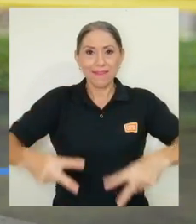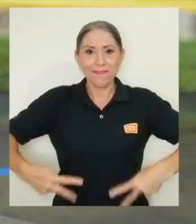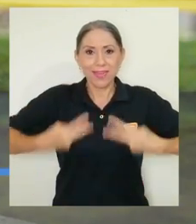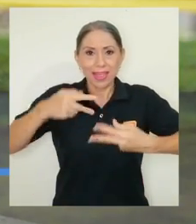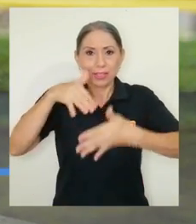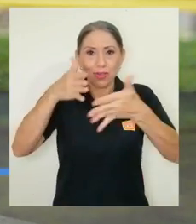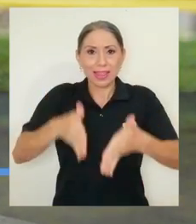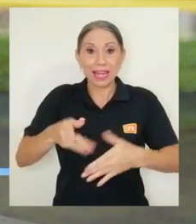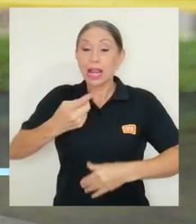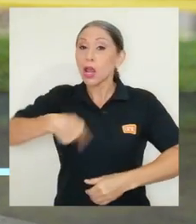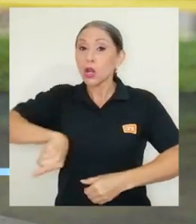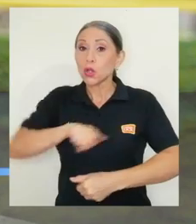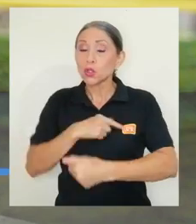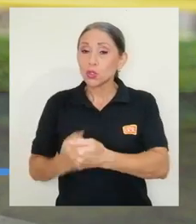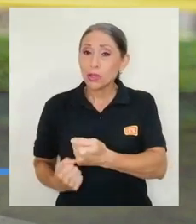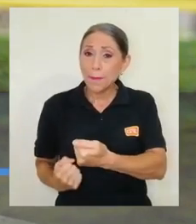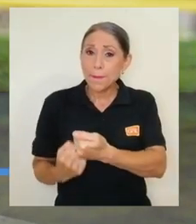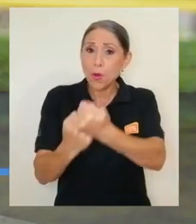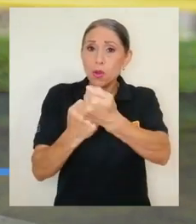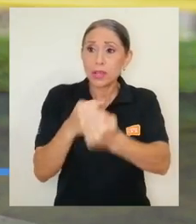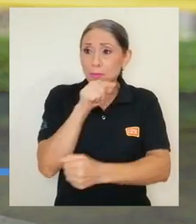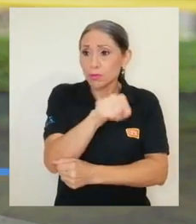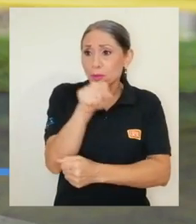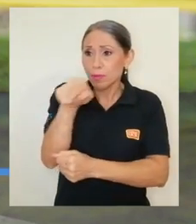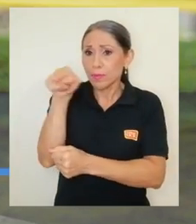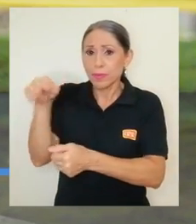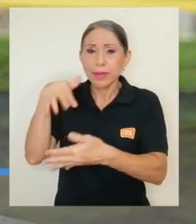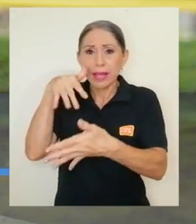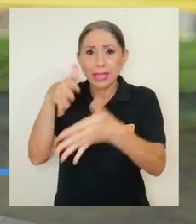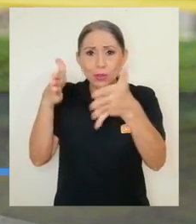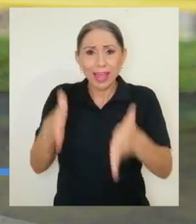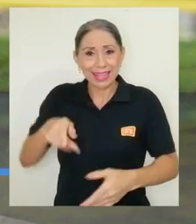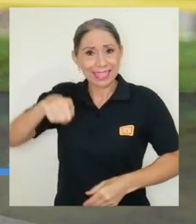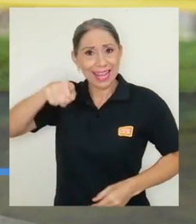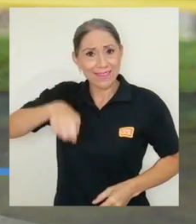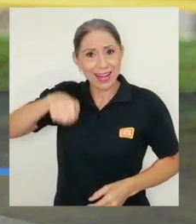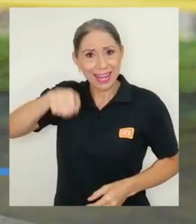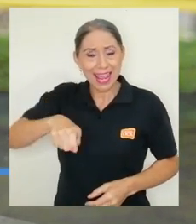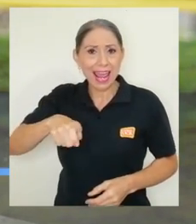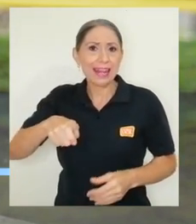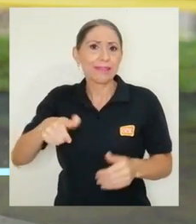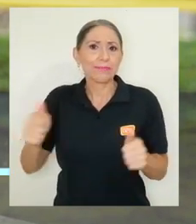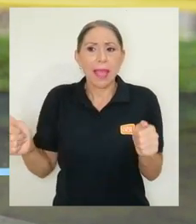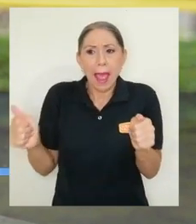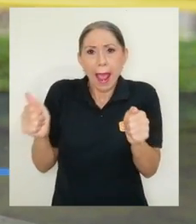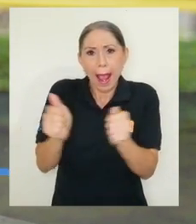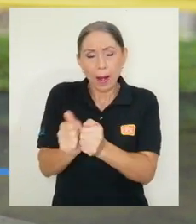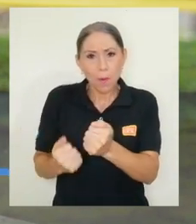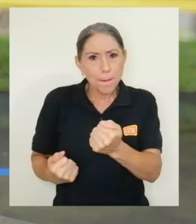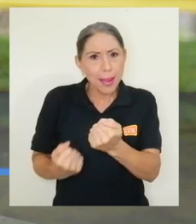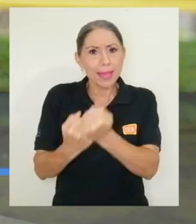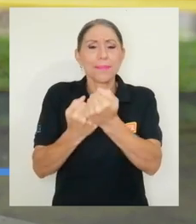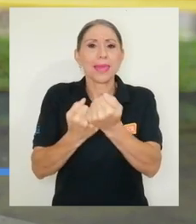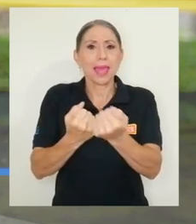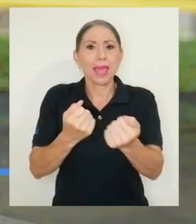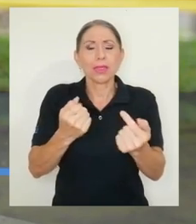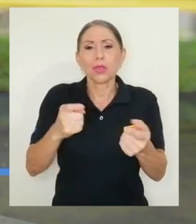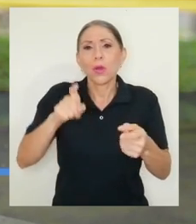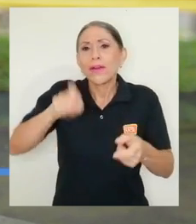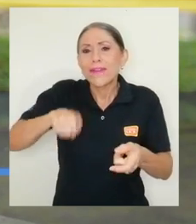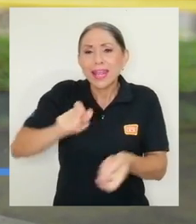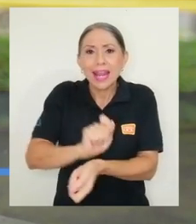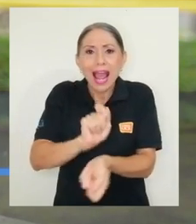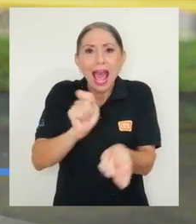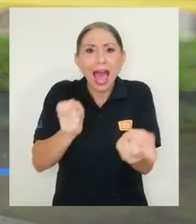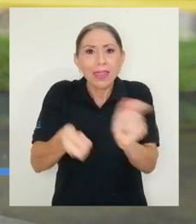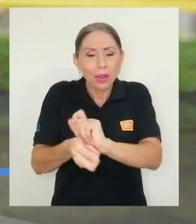específicamente damos apoyo a aquellos estudiantes que requieren un acompañamiento, que requieren adecuaciones, que